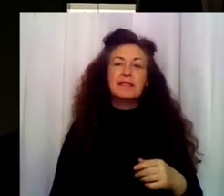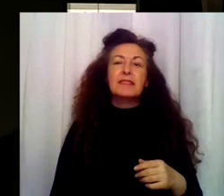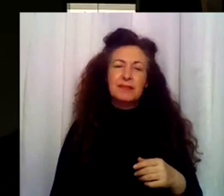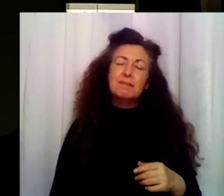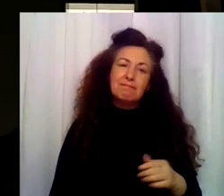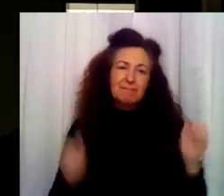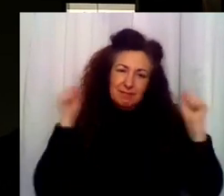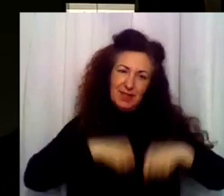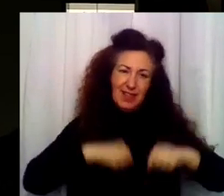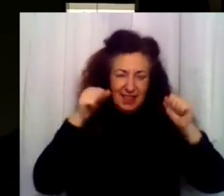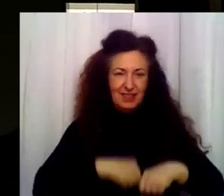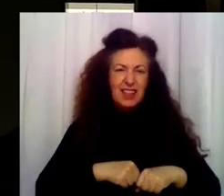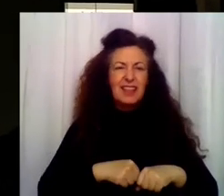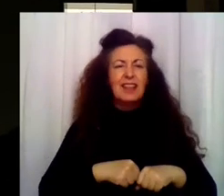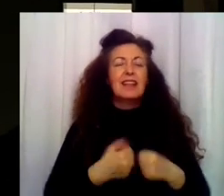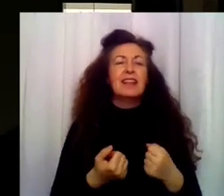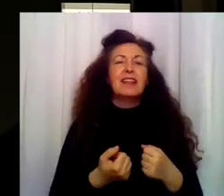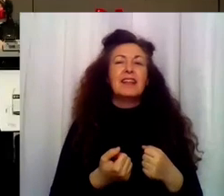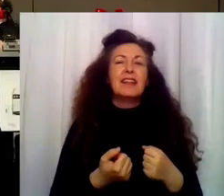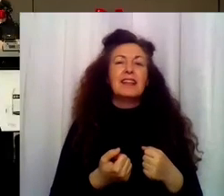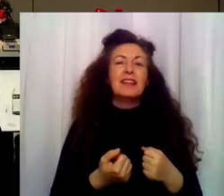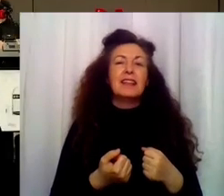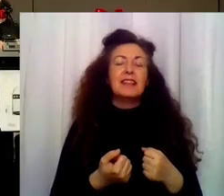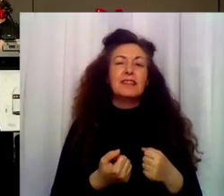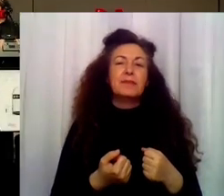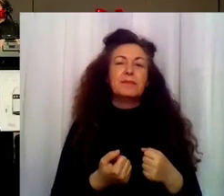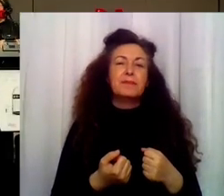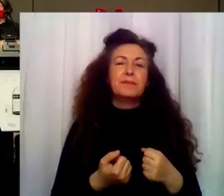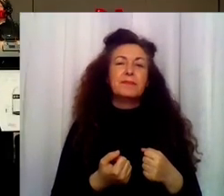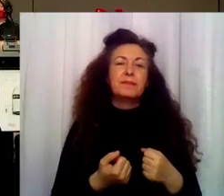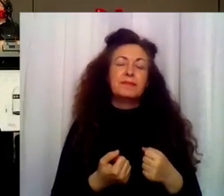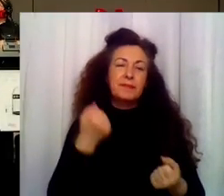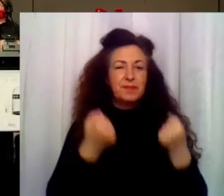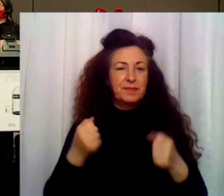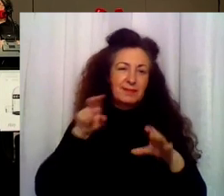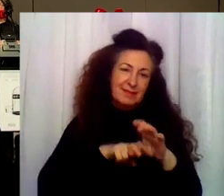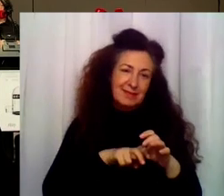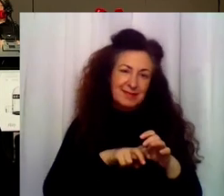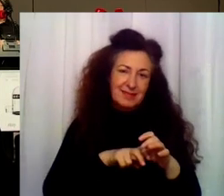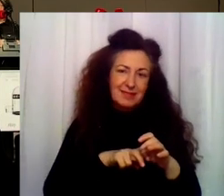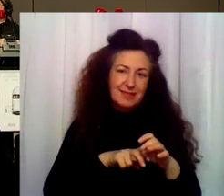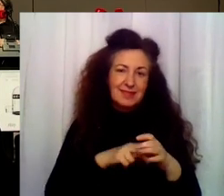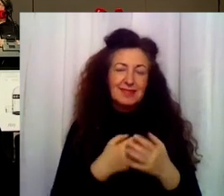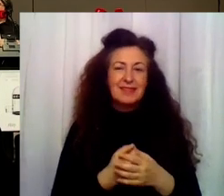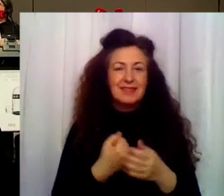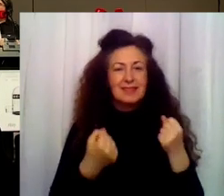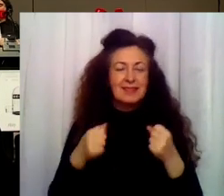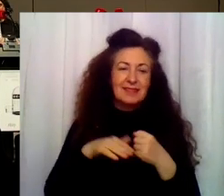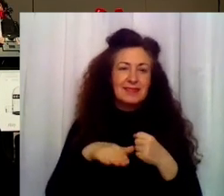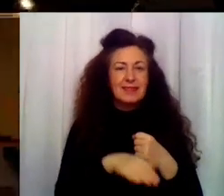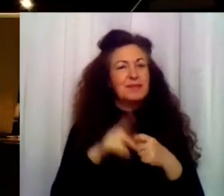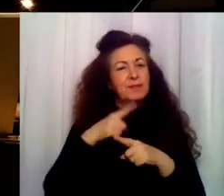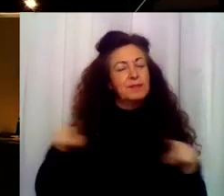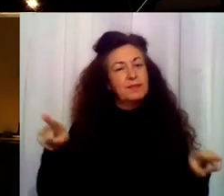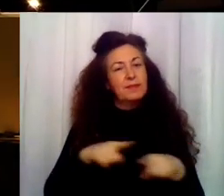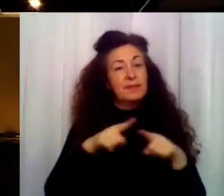viaje juntos. Ay, mamá, no seas dramática. Bueno. Oye, estás pasando. Sí. ¿Sí? ¿Juegas a baloncesto? ¿Qué querías jugar